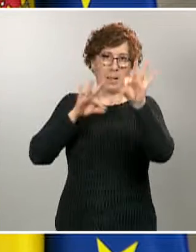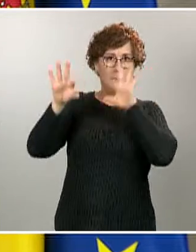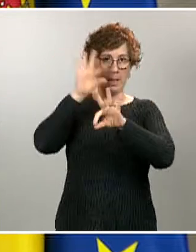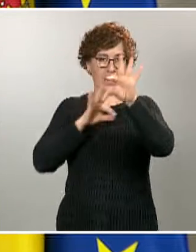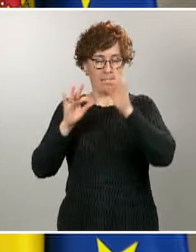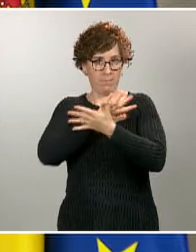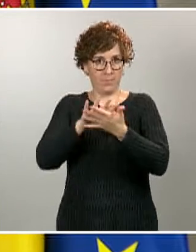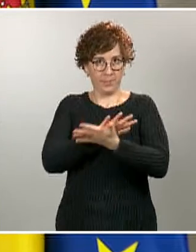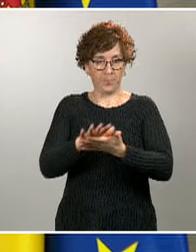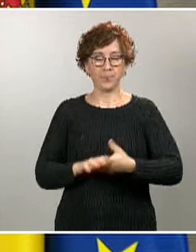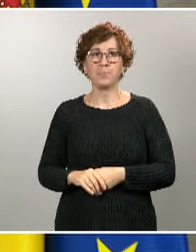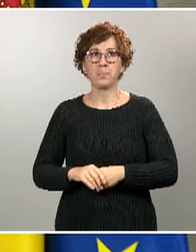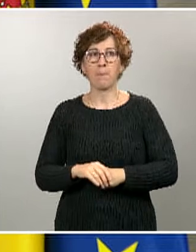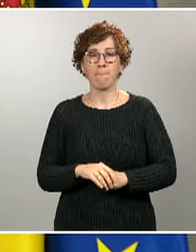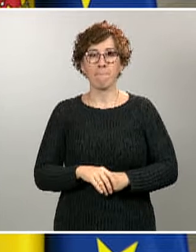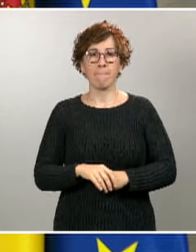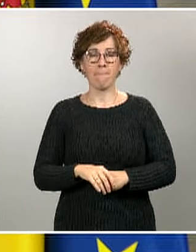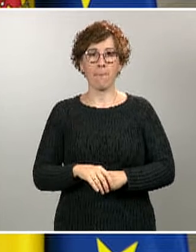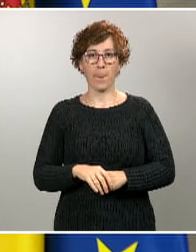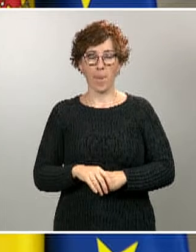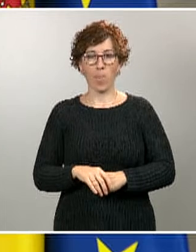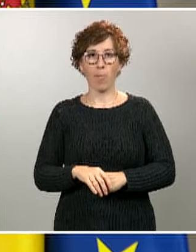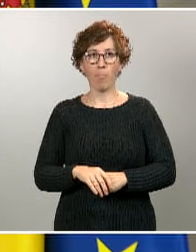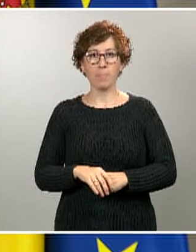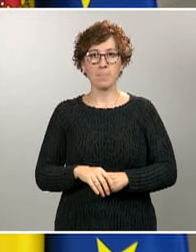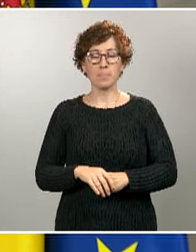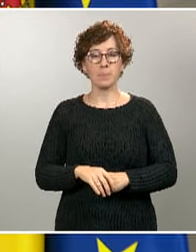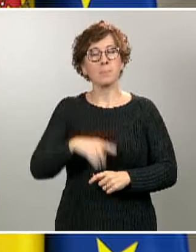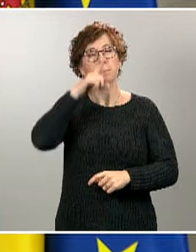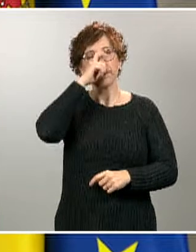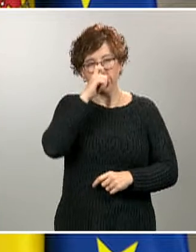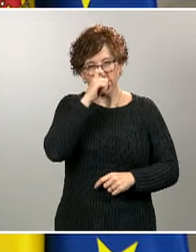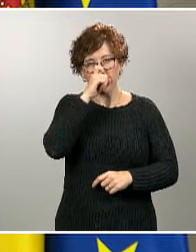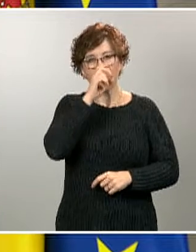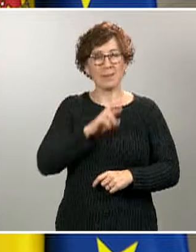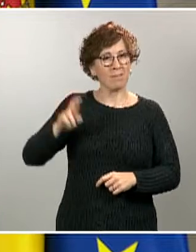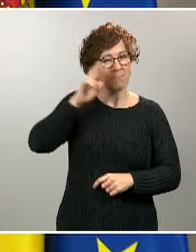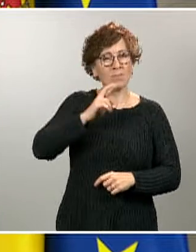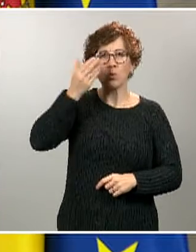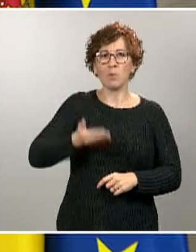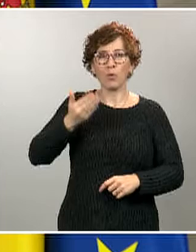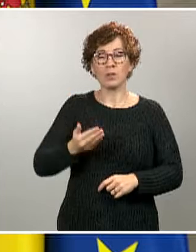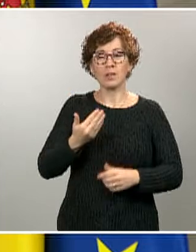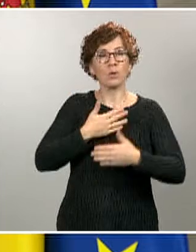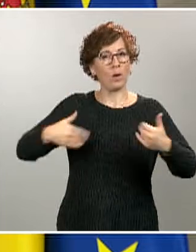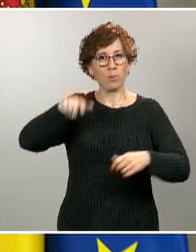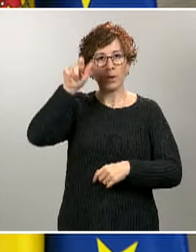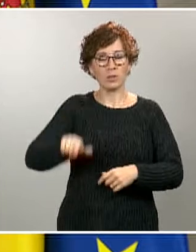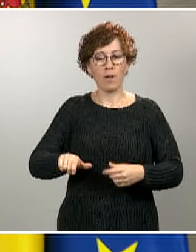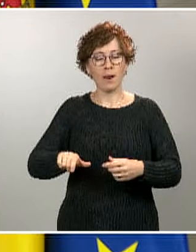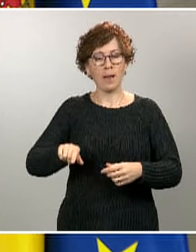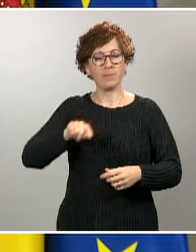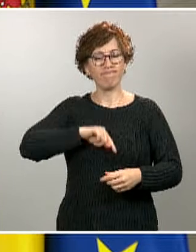lugar, es muy importante recordar e insistir en que toda persona que tenga síntomas de